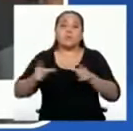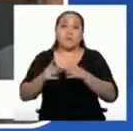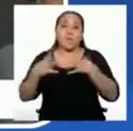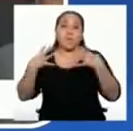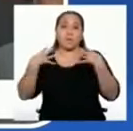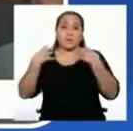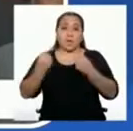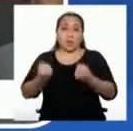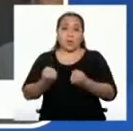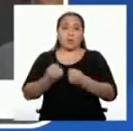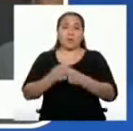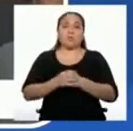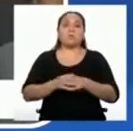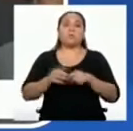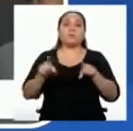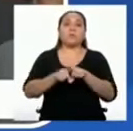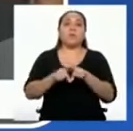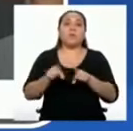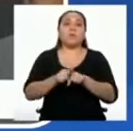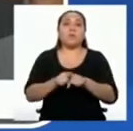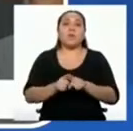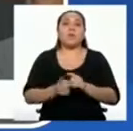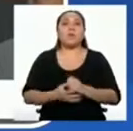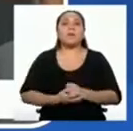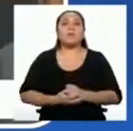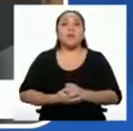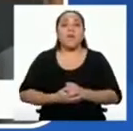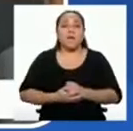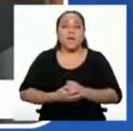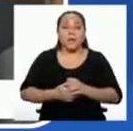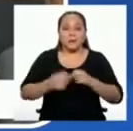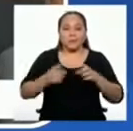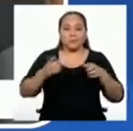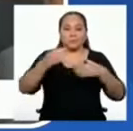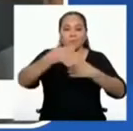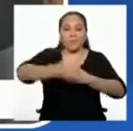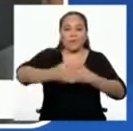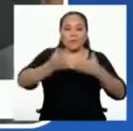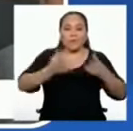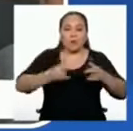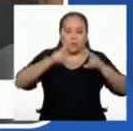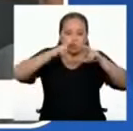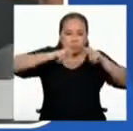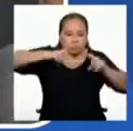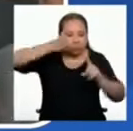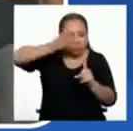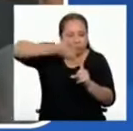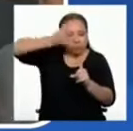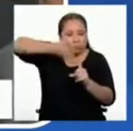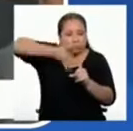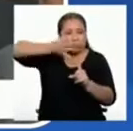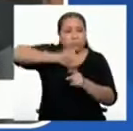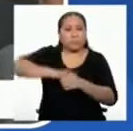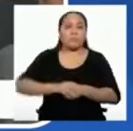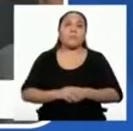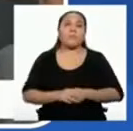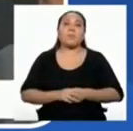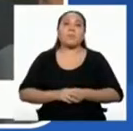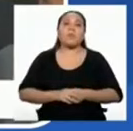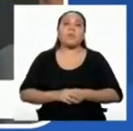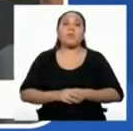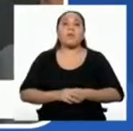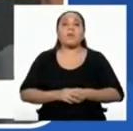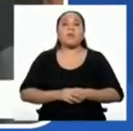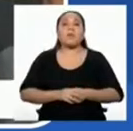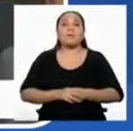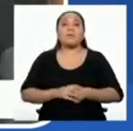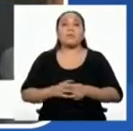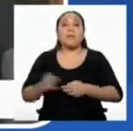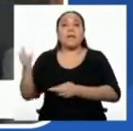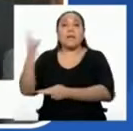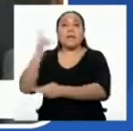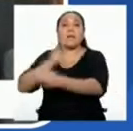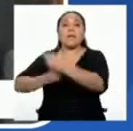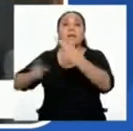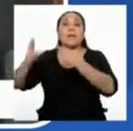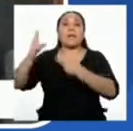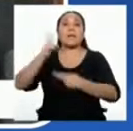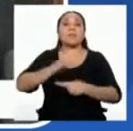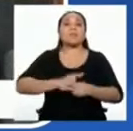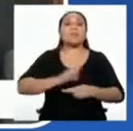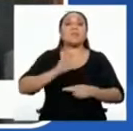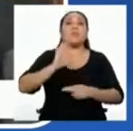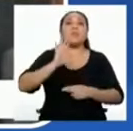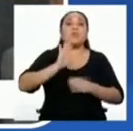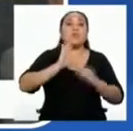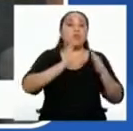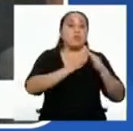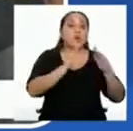salud, así como centros de diagnóstico en caso de emergencias. Retorno al lugar de